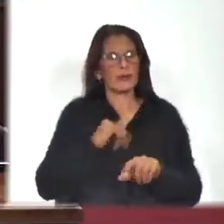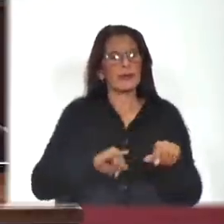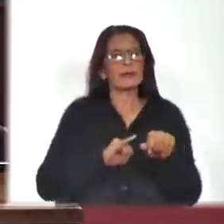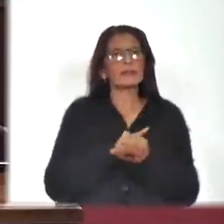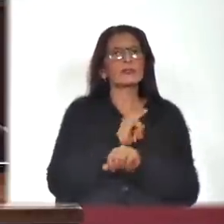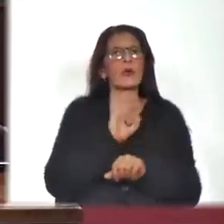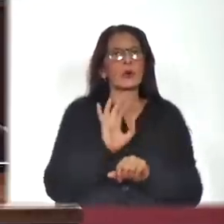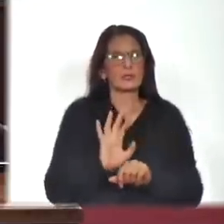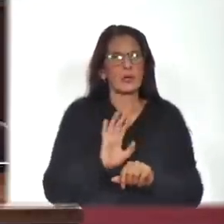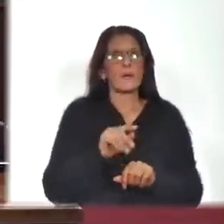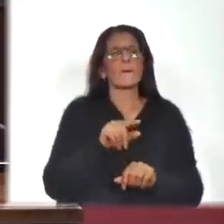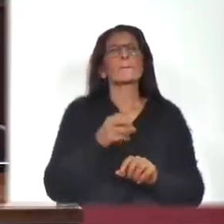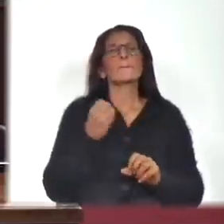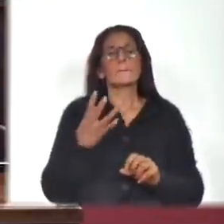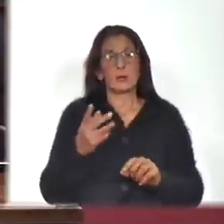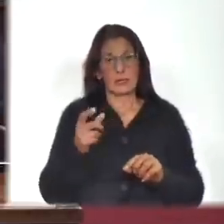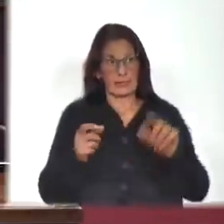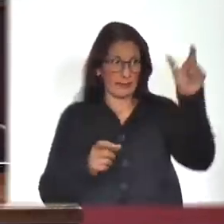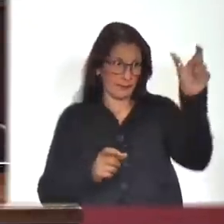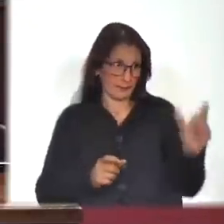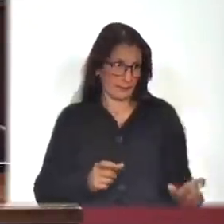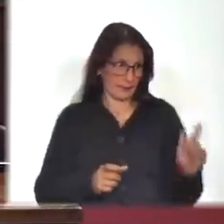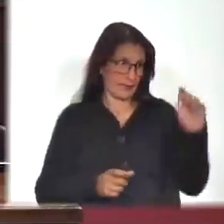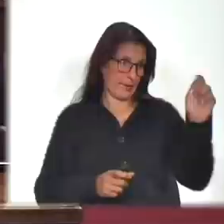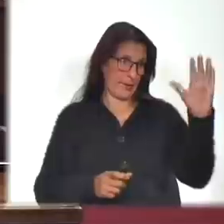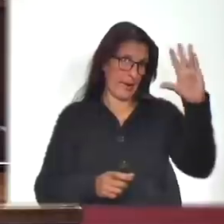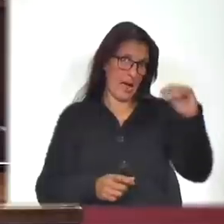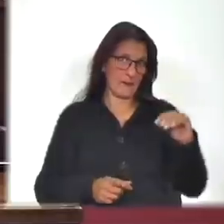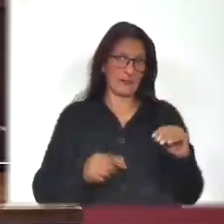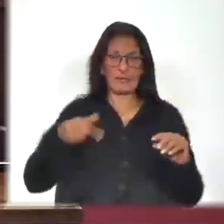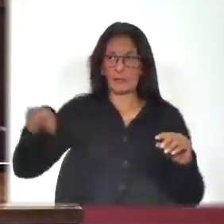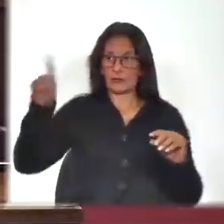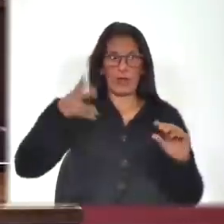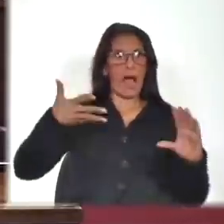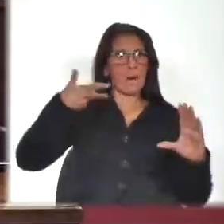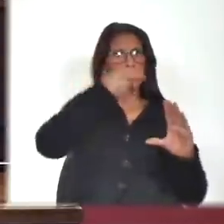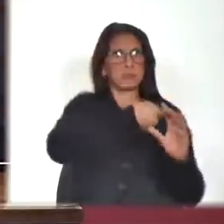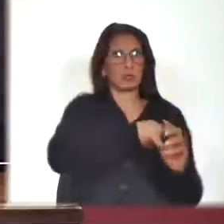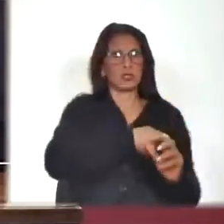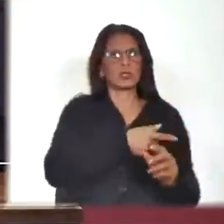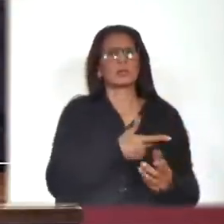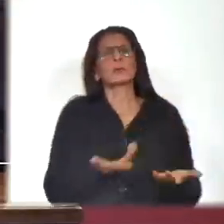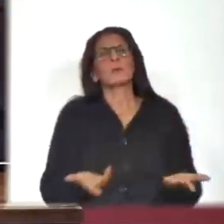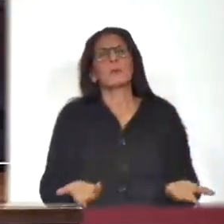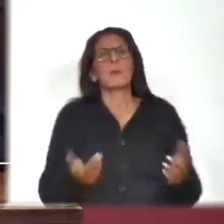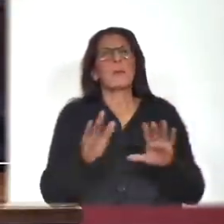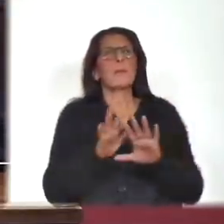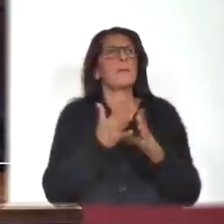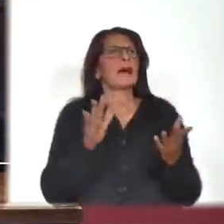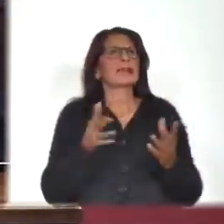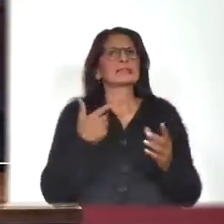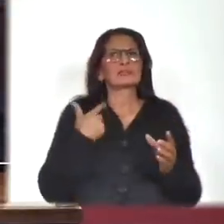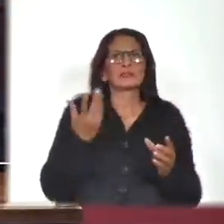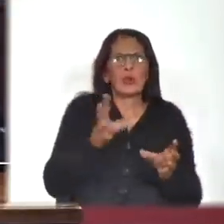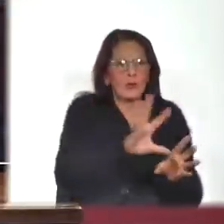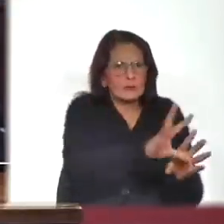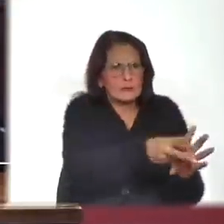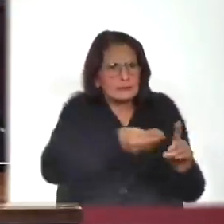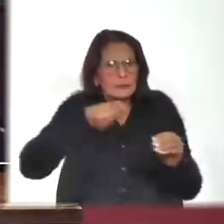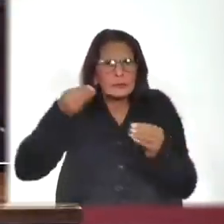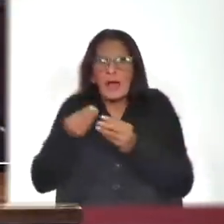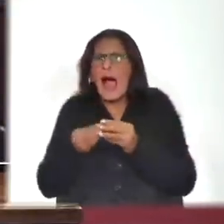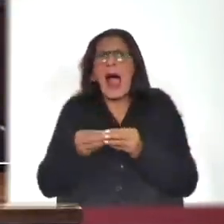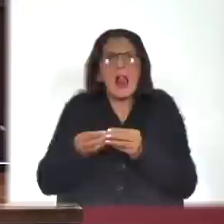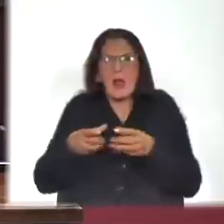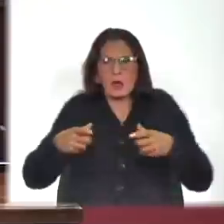concepto. Yo creo que el interpelante y quienes lo apoyan razonan como si Alfie se hubiera llevado un pedazo de algo. Se robó un